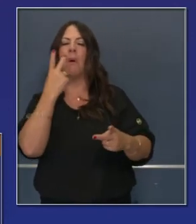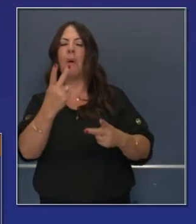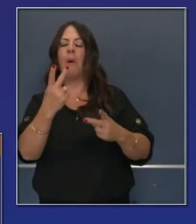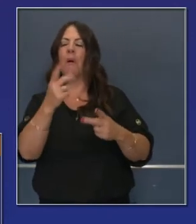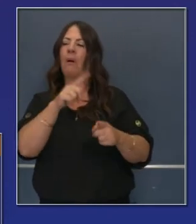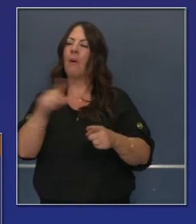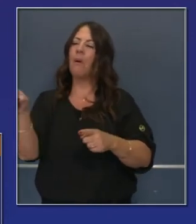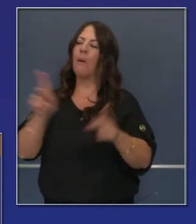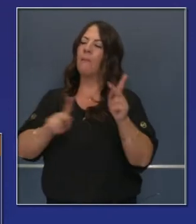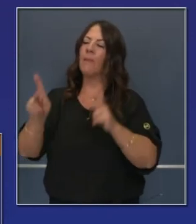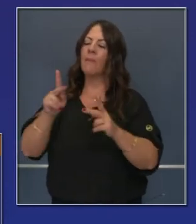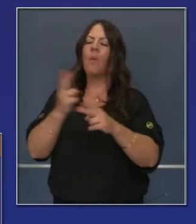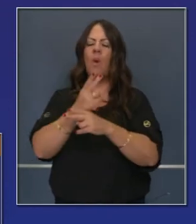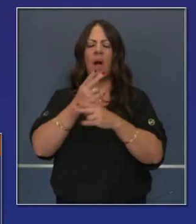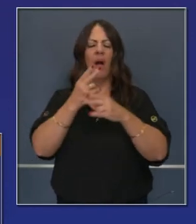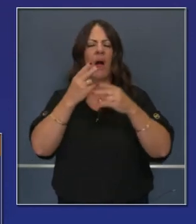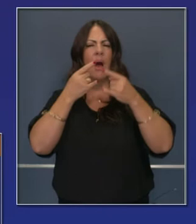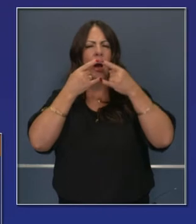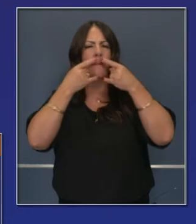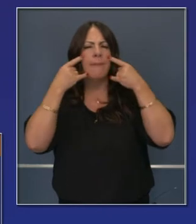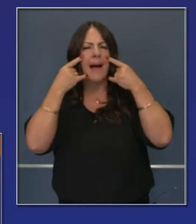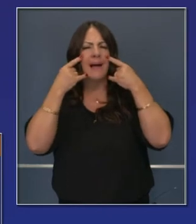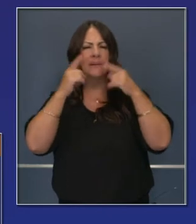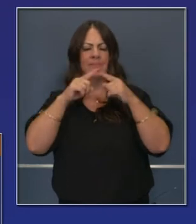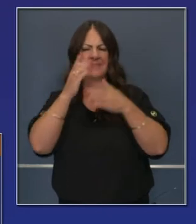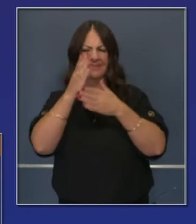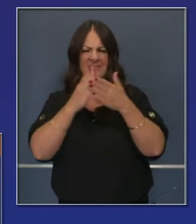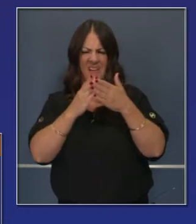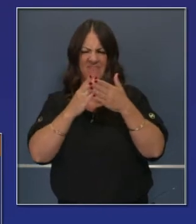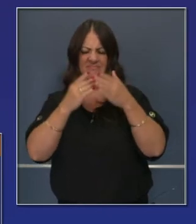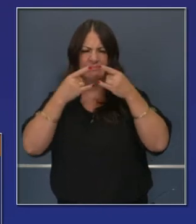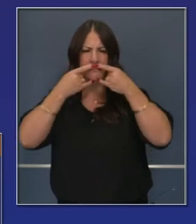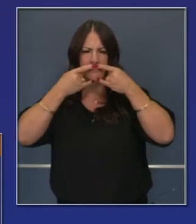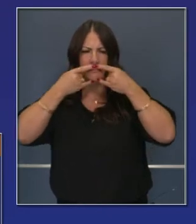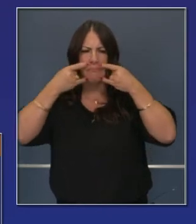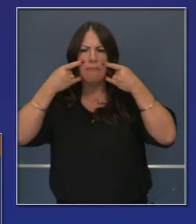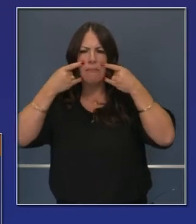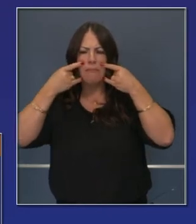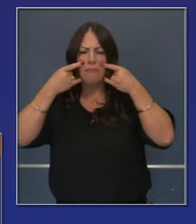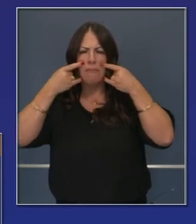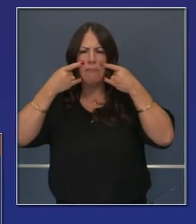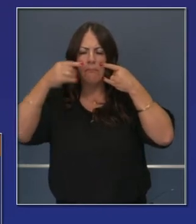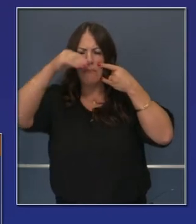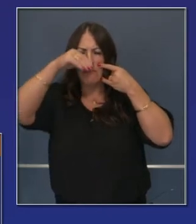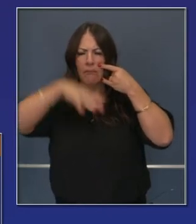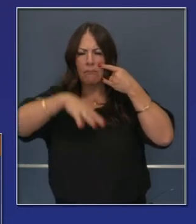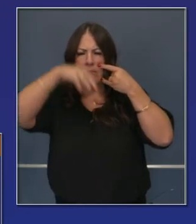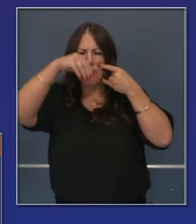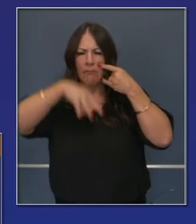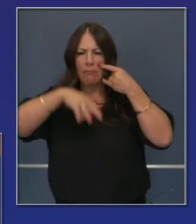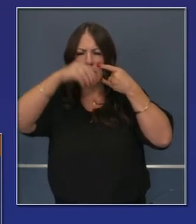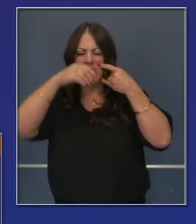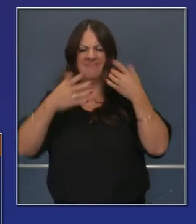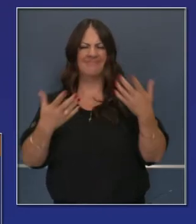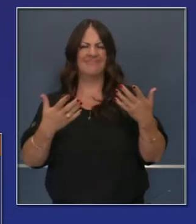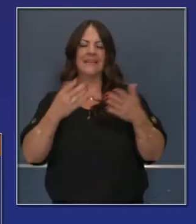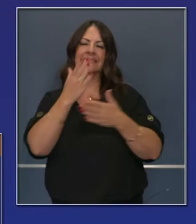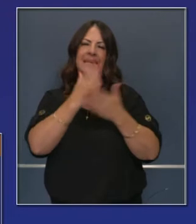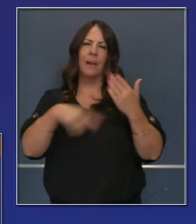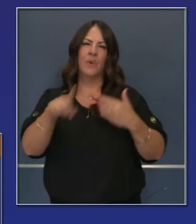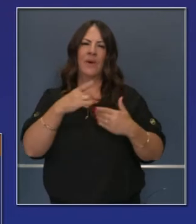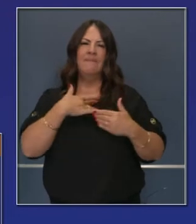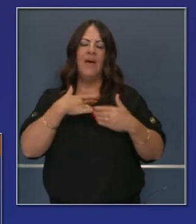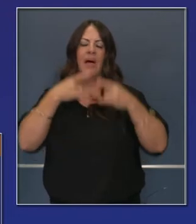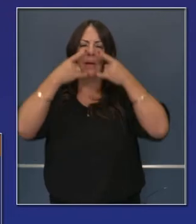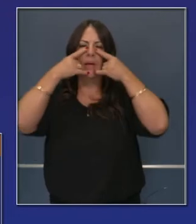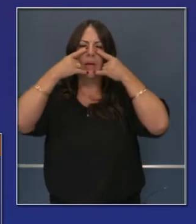pero no de la manera correcta. Y quiero recordarles que si su nariz está expuesta, tal vez sea más